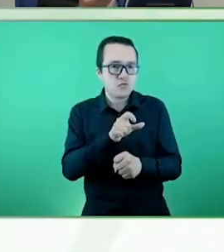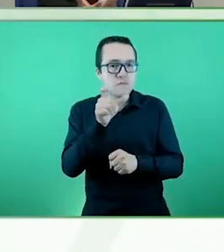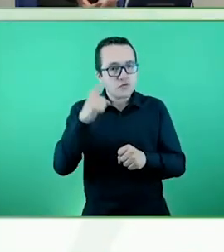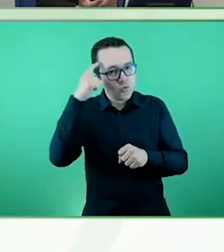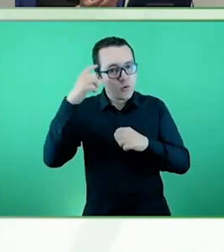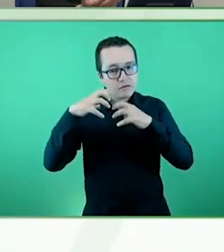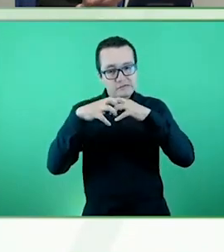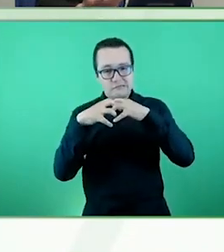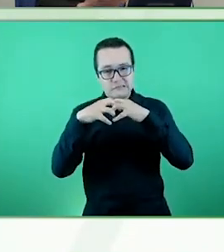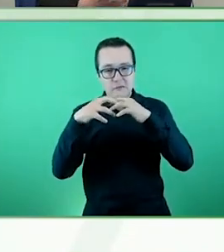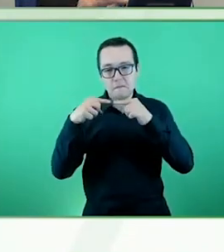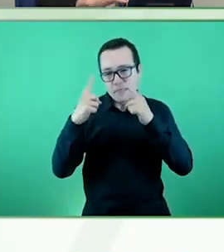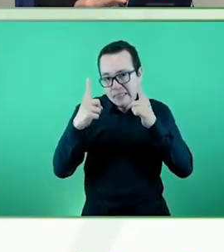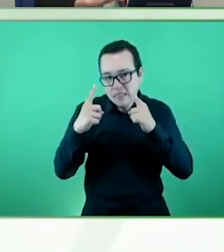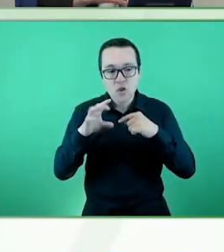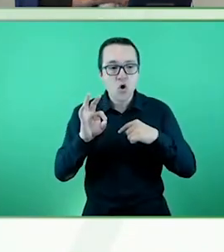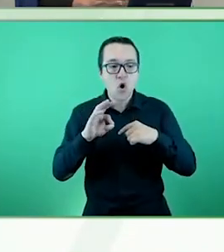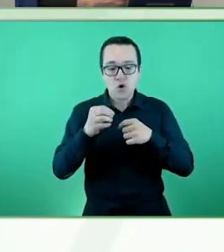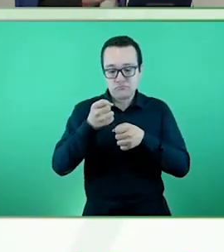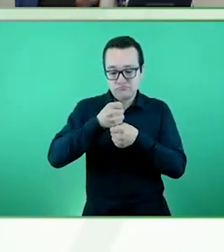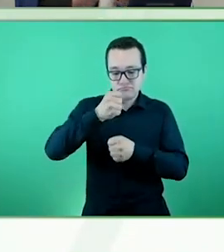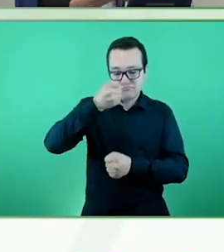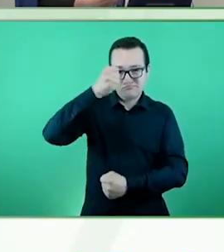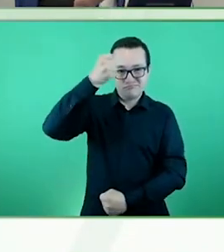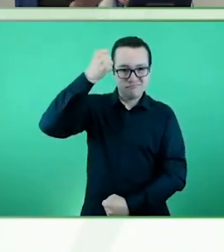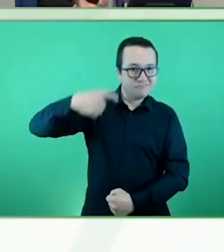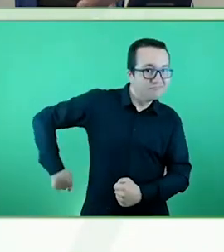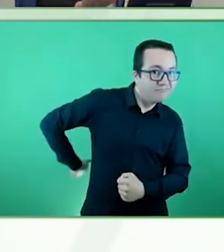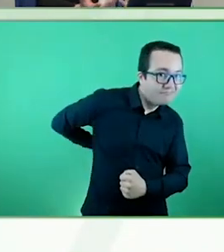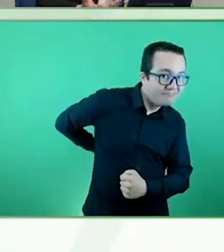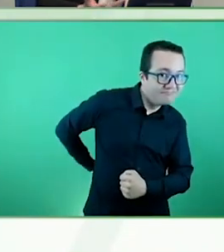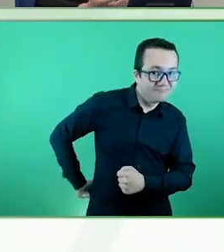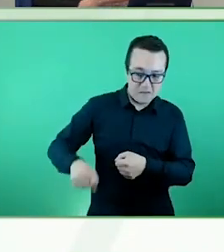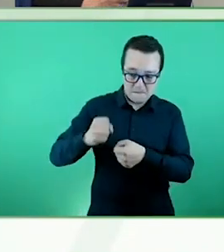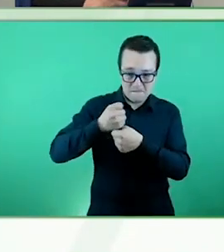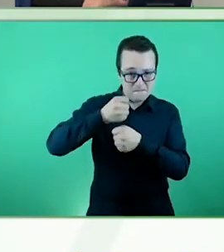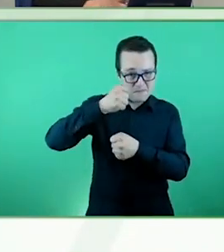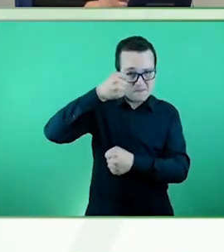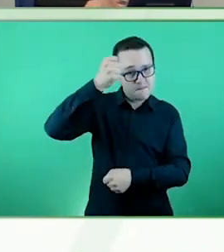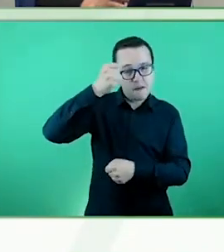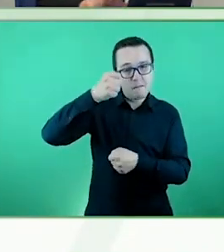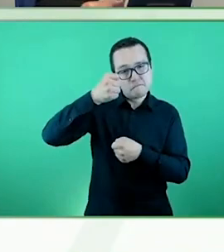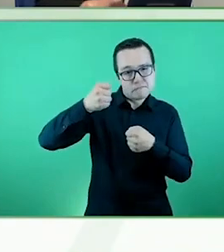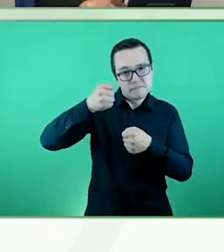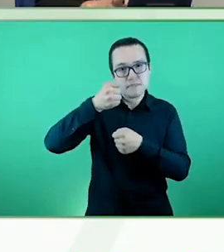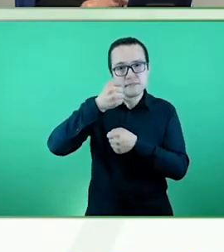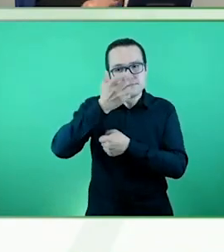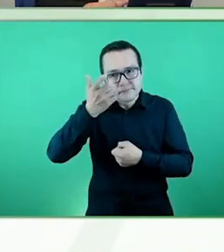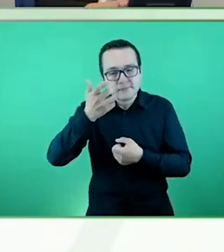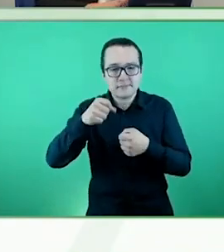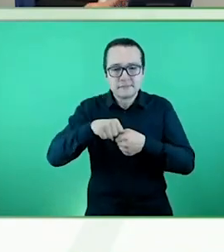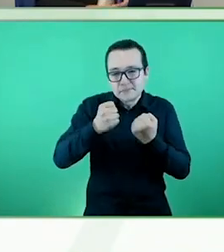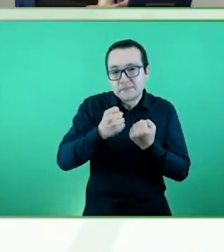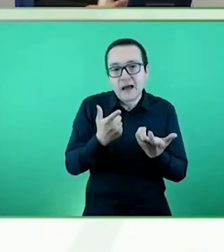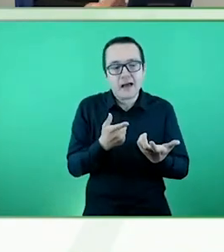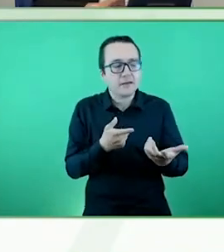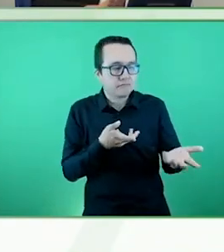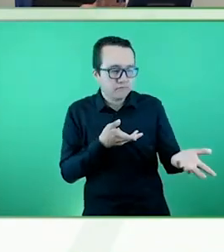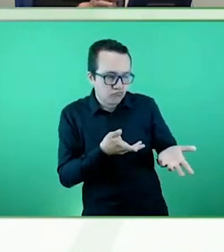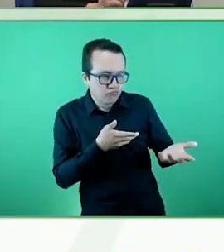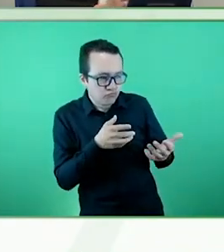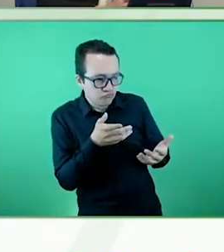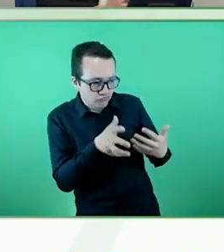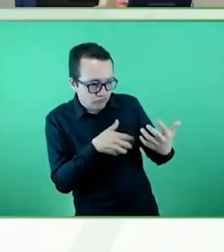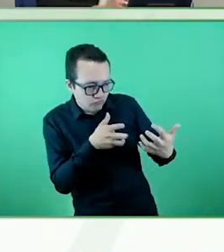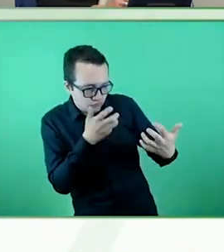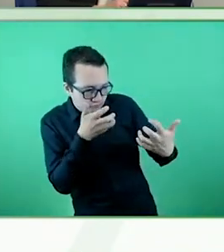la flexibilidad que le damos a la hora de todos los servicios que puedan necesitar. Nos adaptamos siempre a cada persona